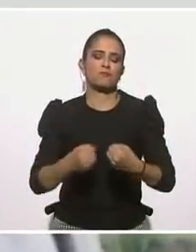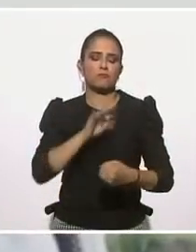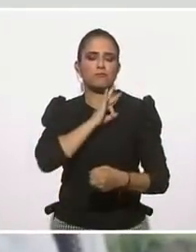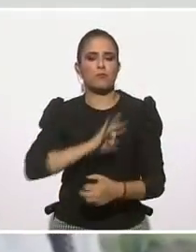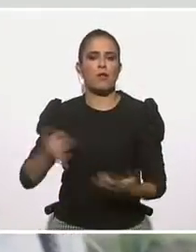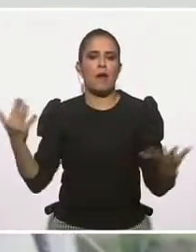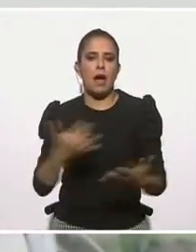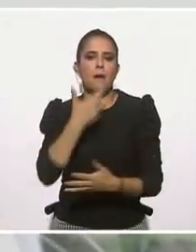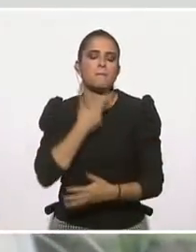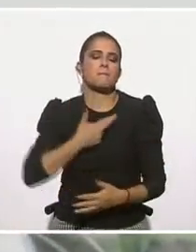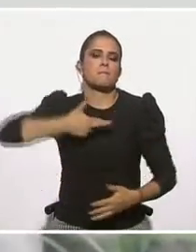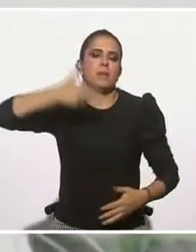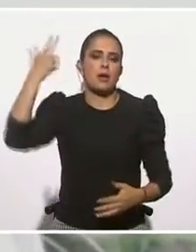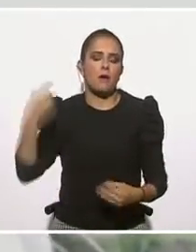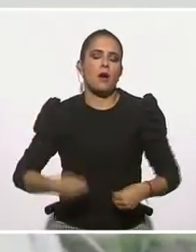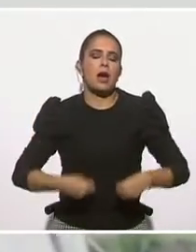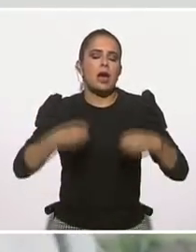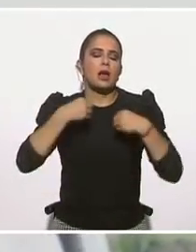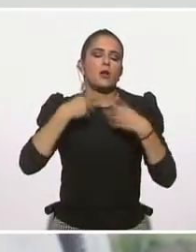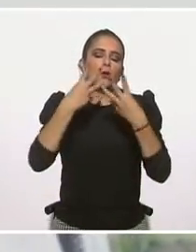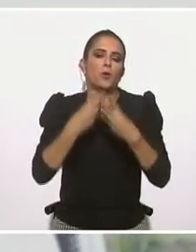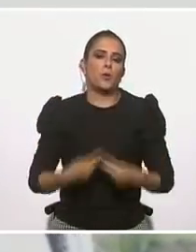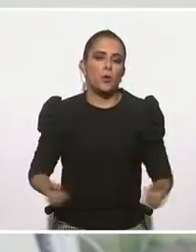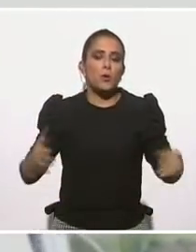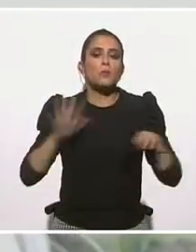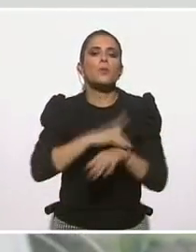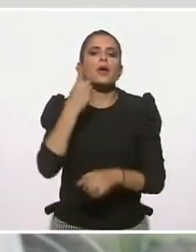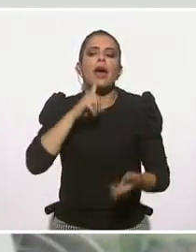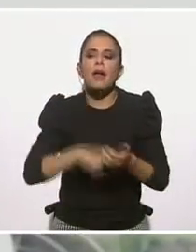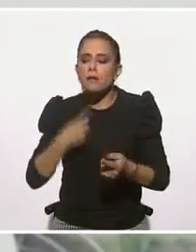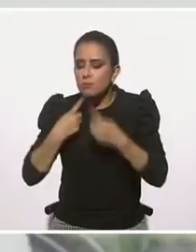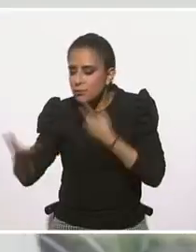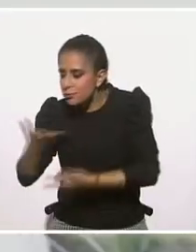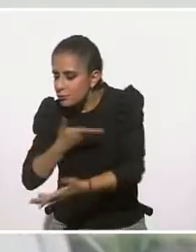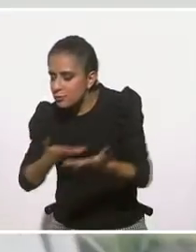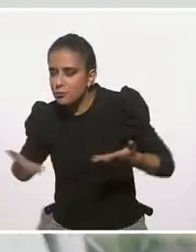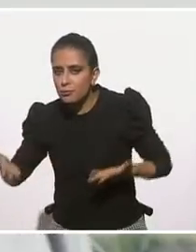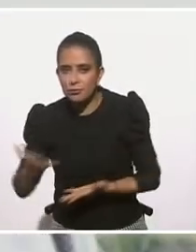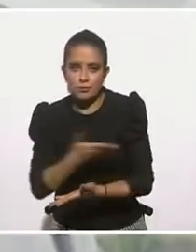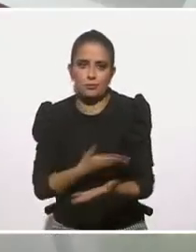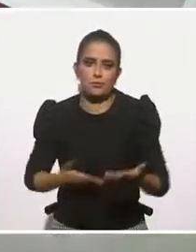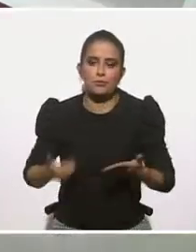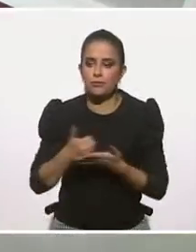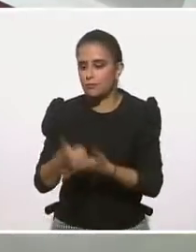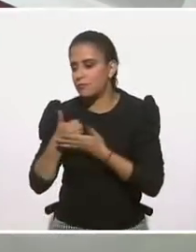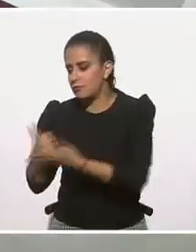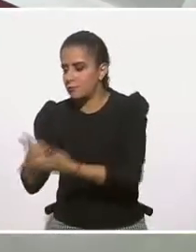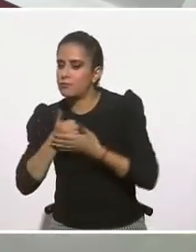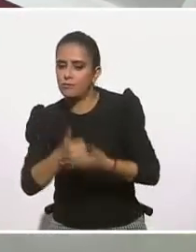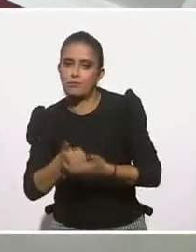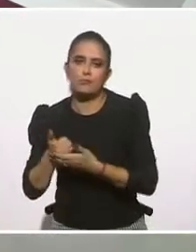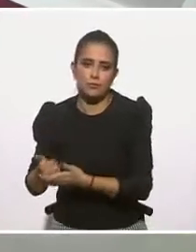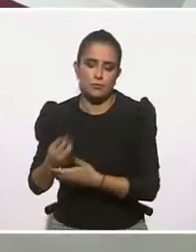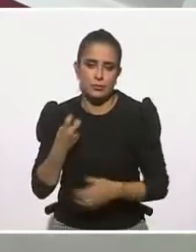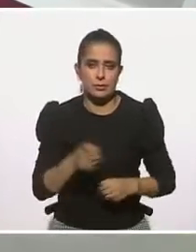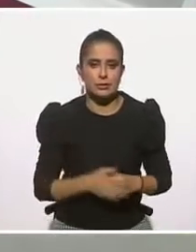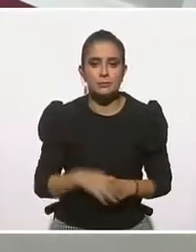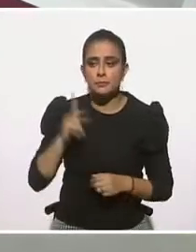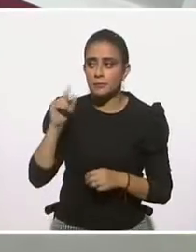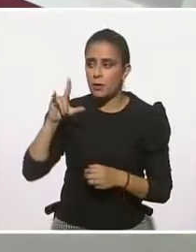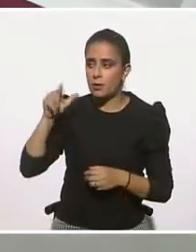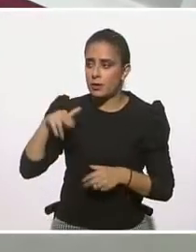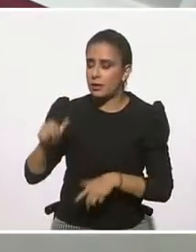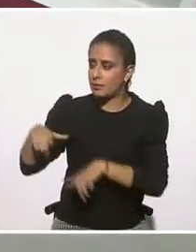en colectivo, cuando todos compartimos dentro de las mismas crisis. Paulina, muchísimas gracias por tu